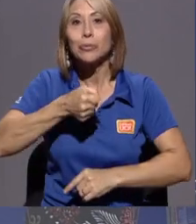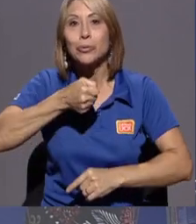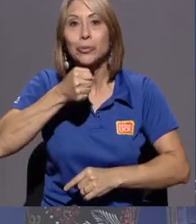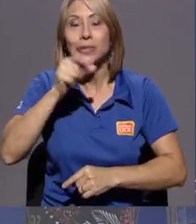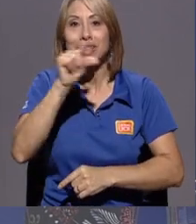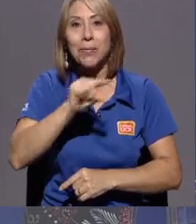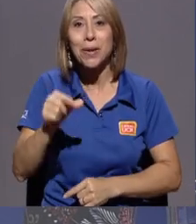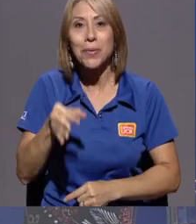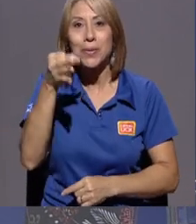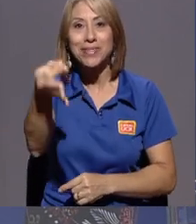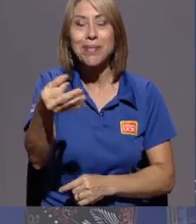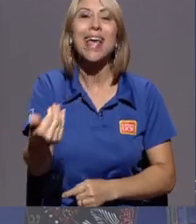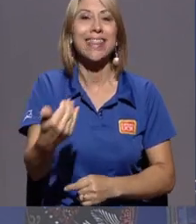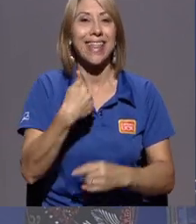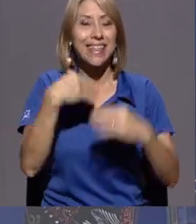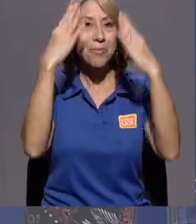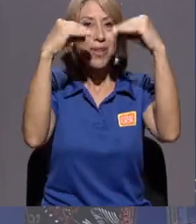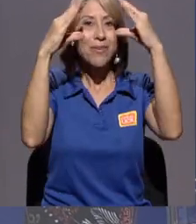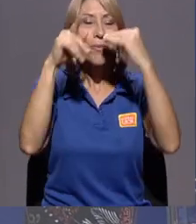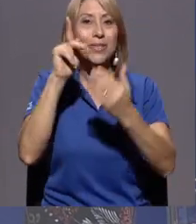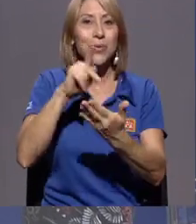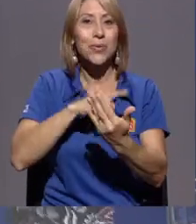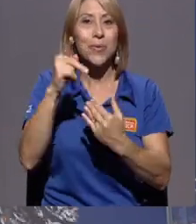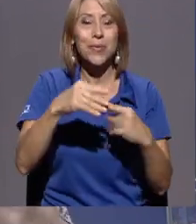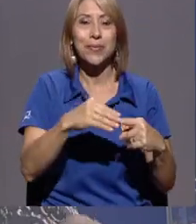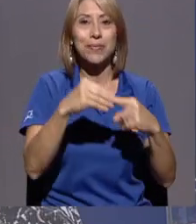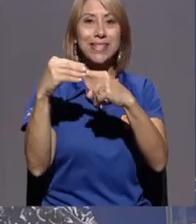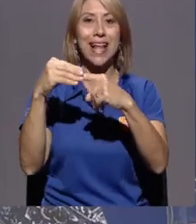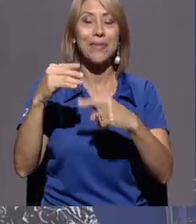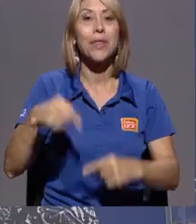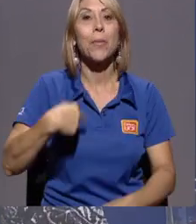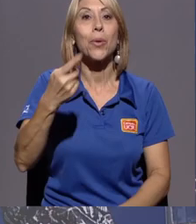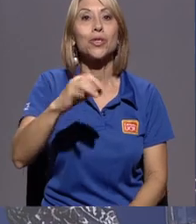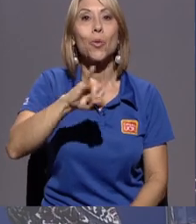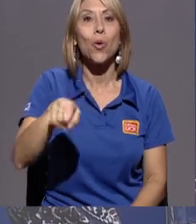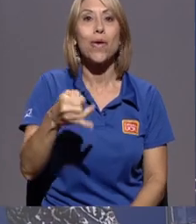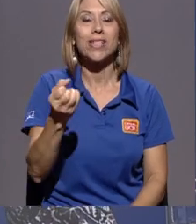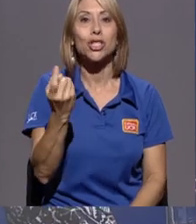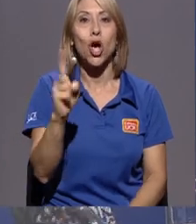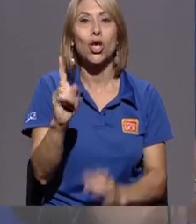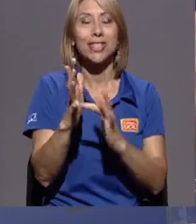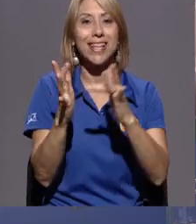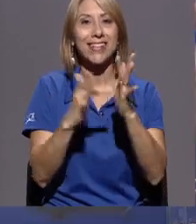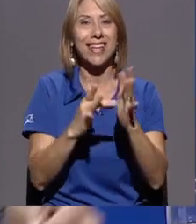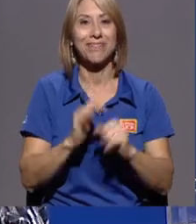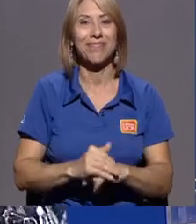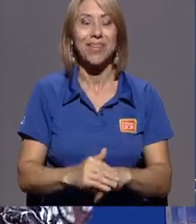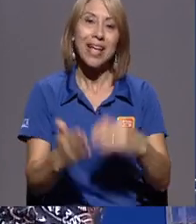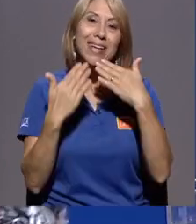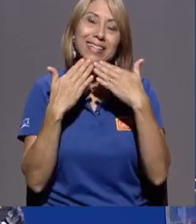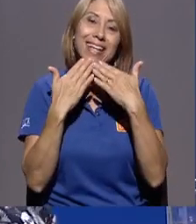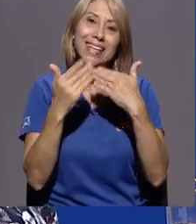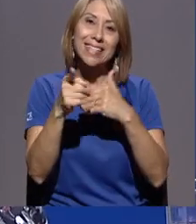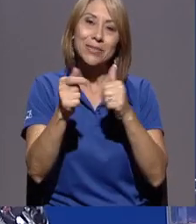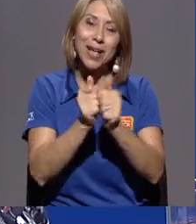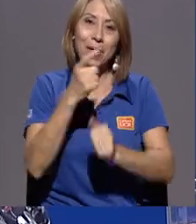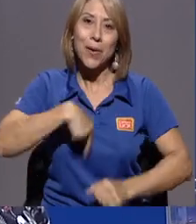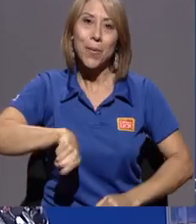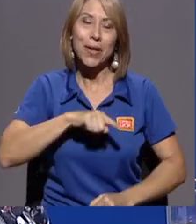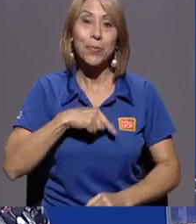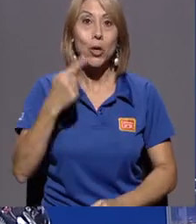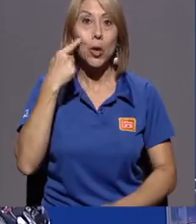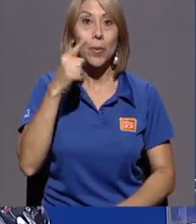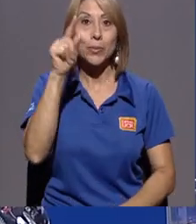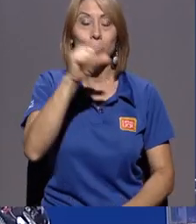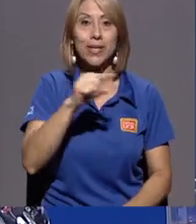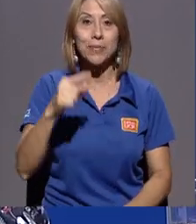semana y tendremos la información en un programa especial el próximo jueves 11 de abril. Muchísimas gracias por habernos acompañado. Nos